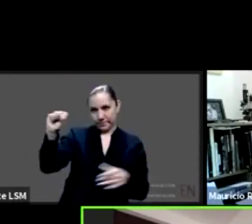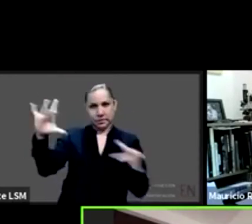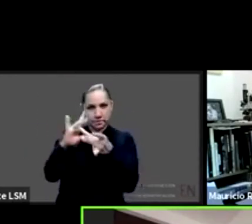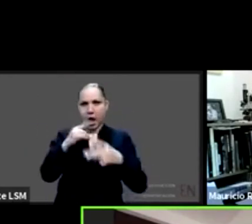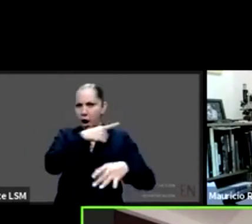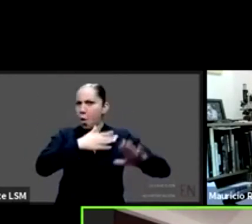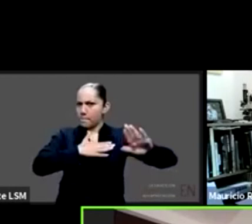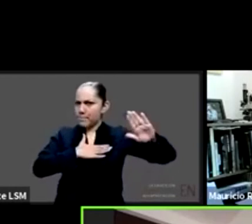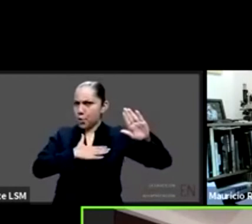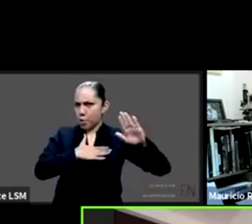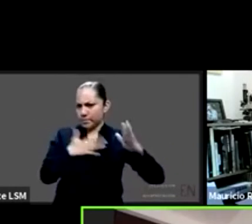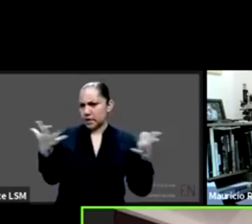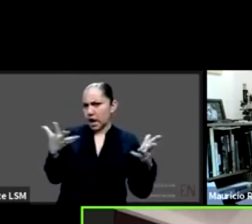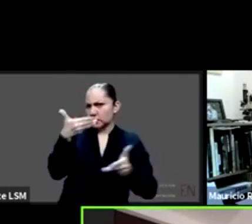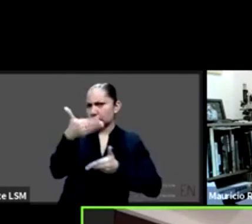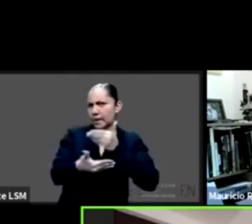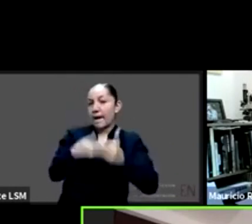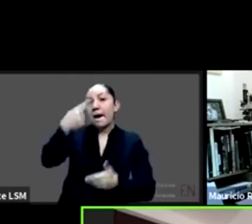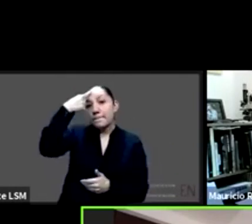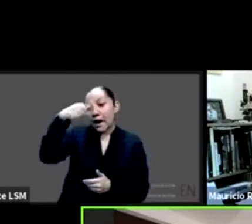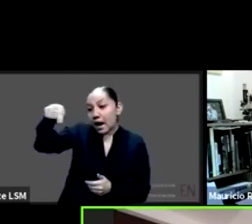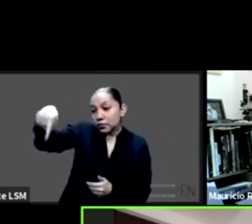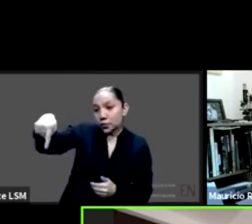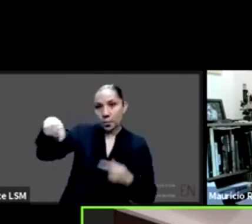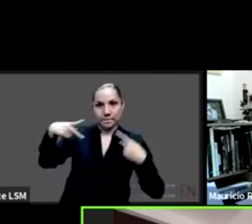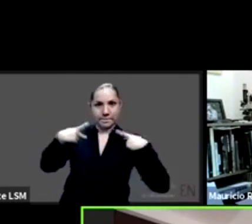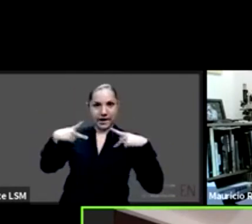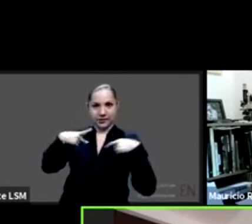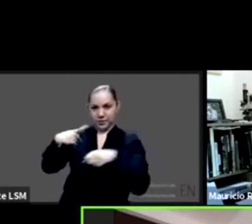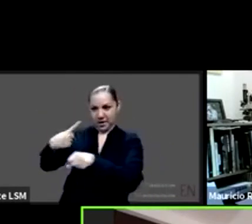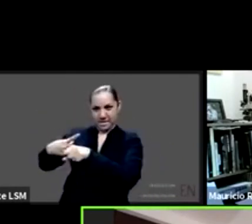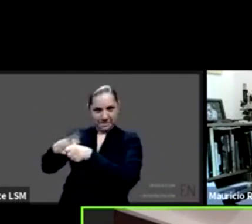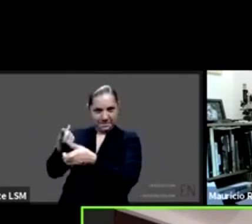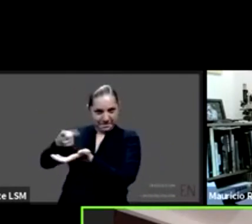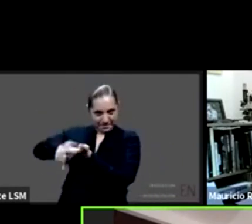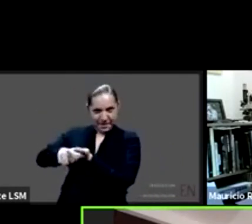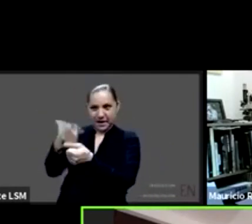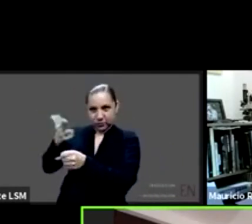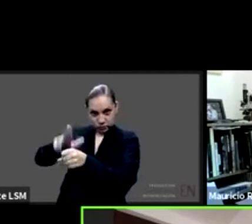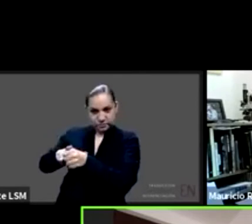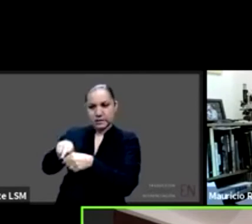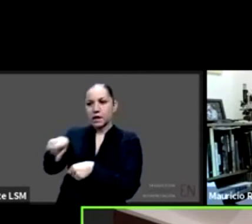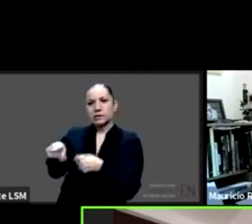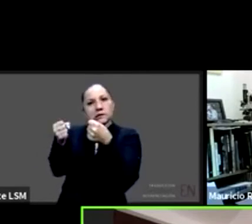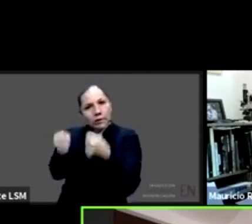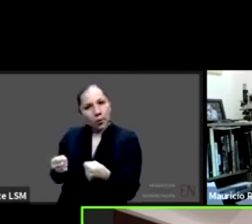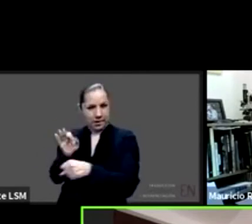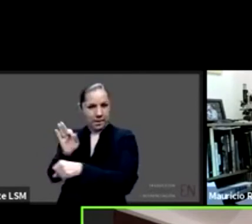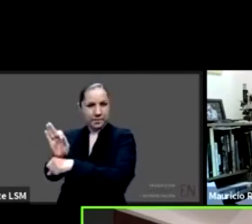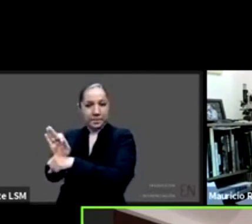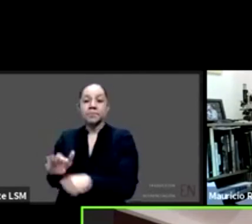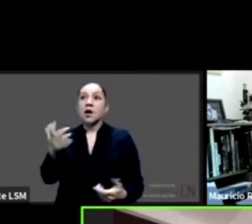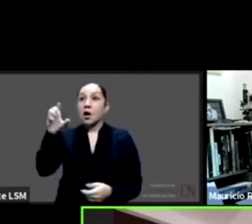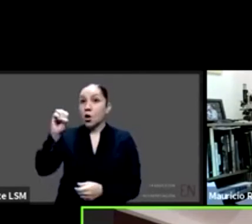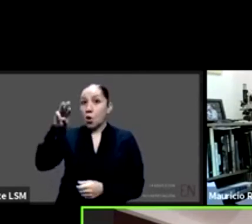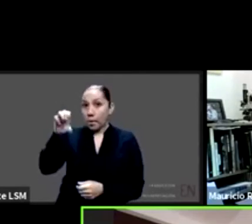se genera la alianza por la seguridad del paciente y en donde precisamente desde el 2004 la OMS pone en la mesa